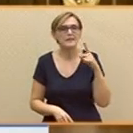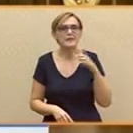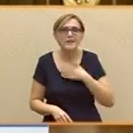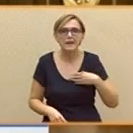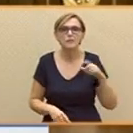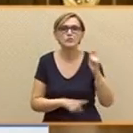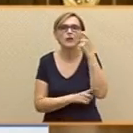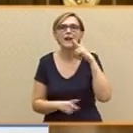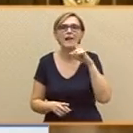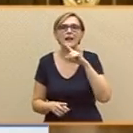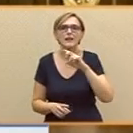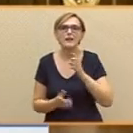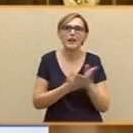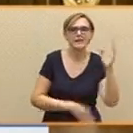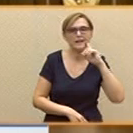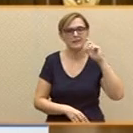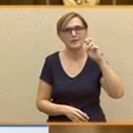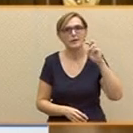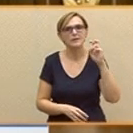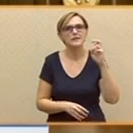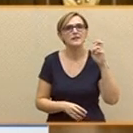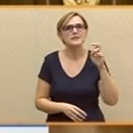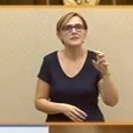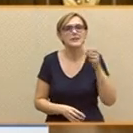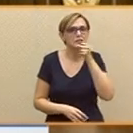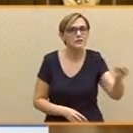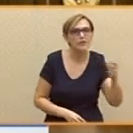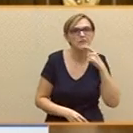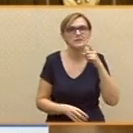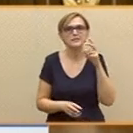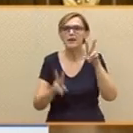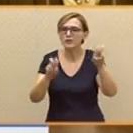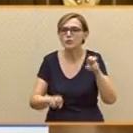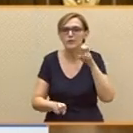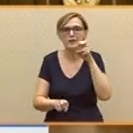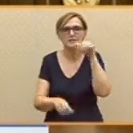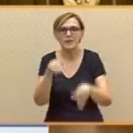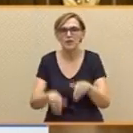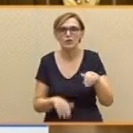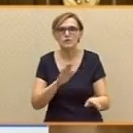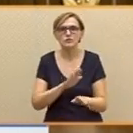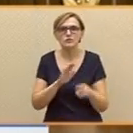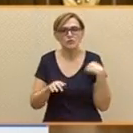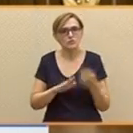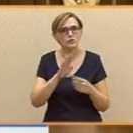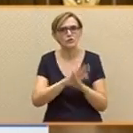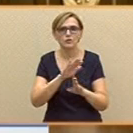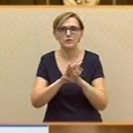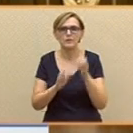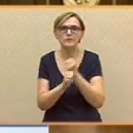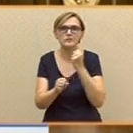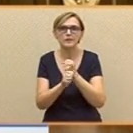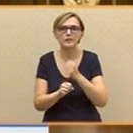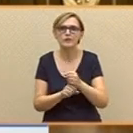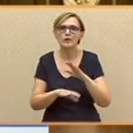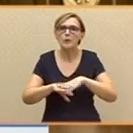si logran ustedes doblar el brazo al Partido Socialista o si este nos lleva a nuevas elecciones, nosotros vamos a seguir trabajando para ganarnos la respetabilidad de